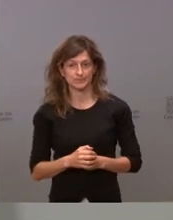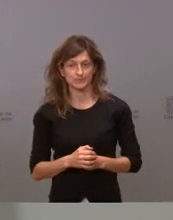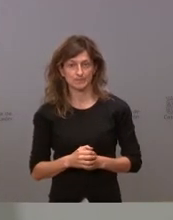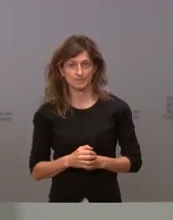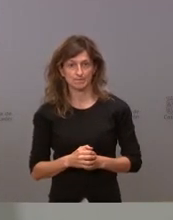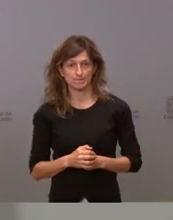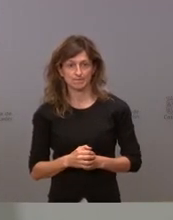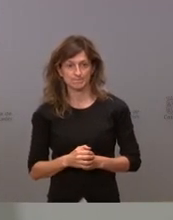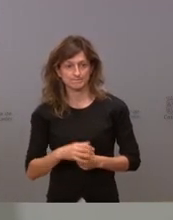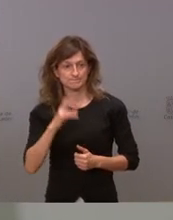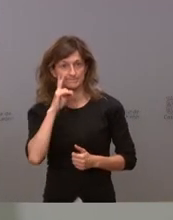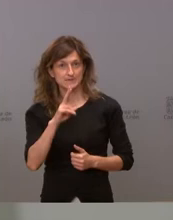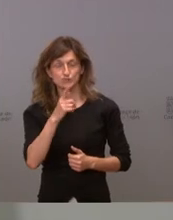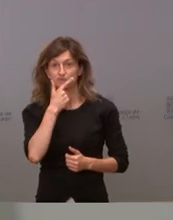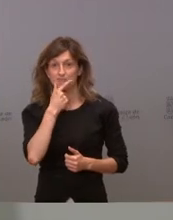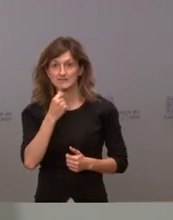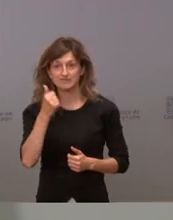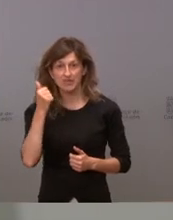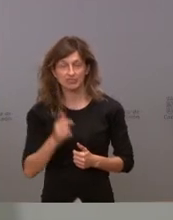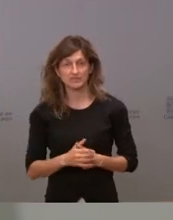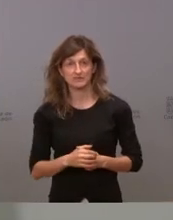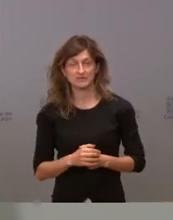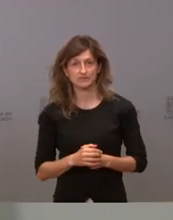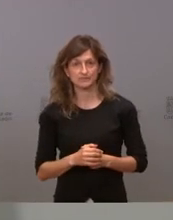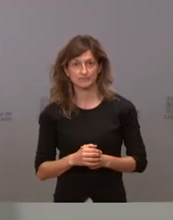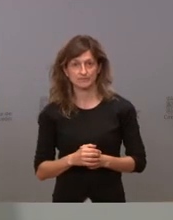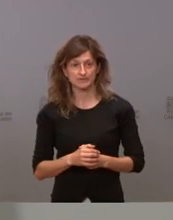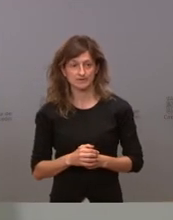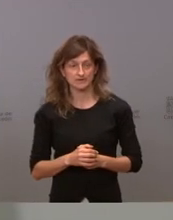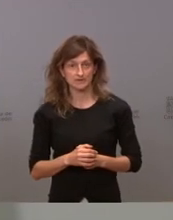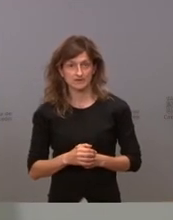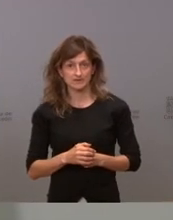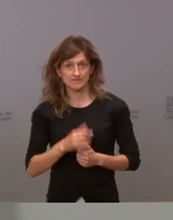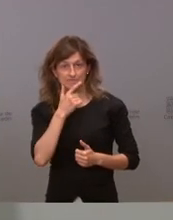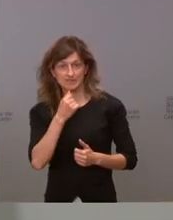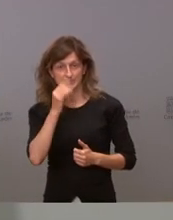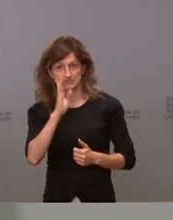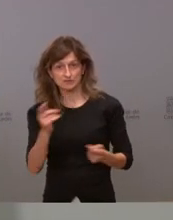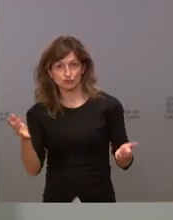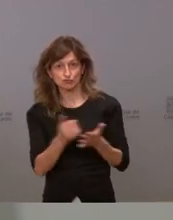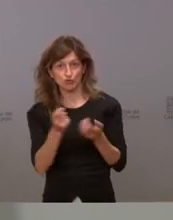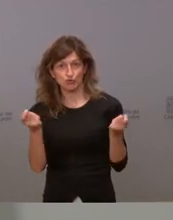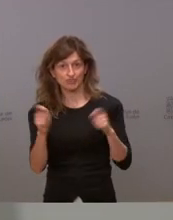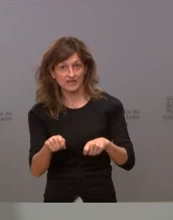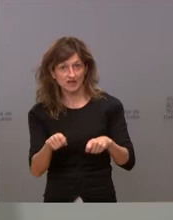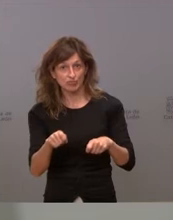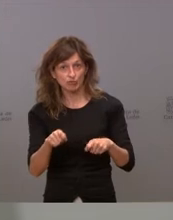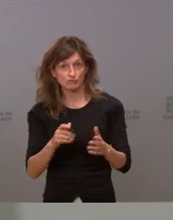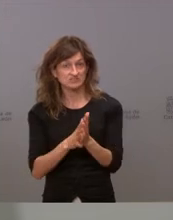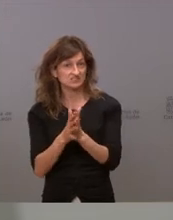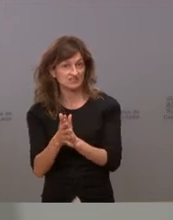que lo que es más fácil naturalmente es cerrarlo todo pero cerrarlo todo